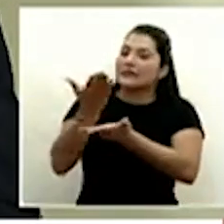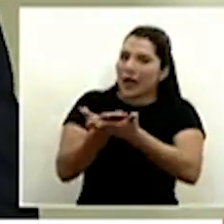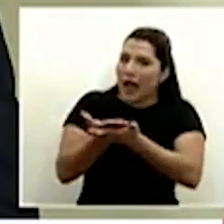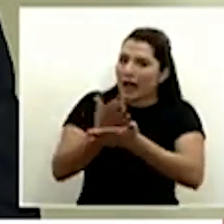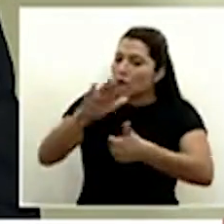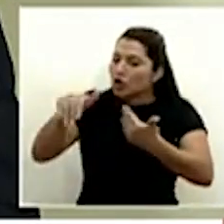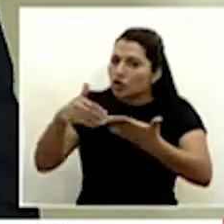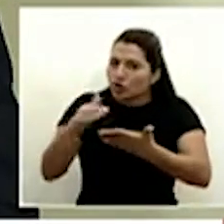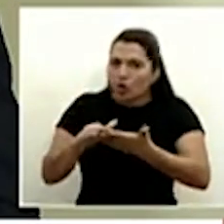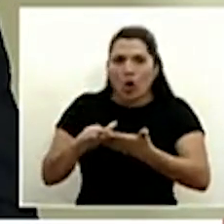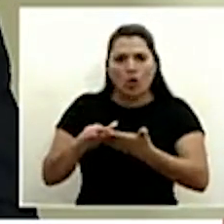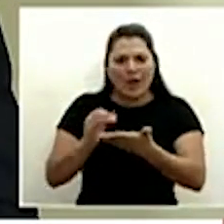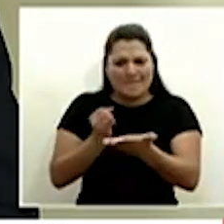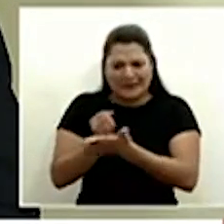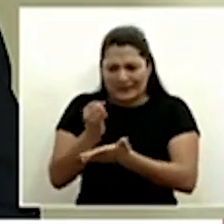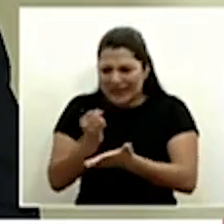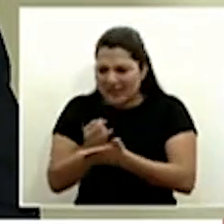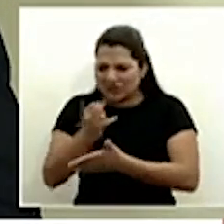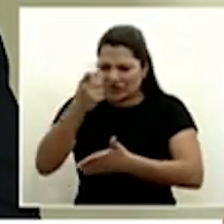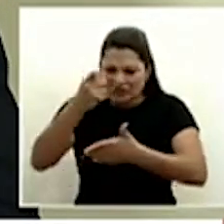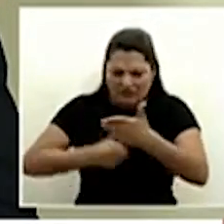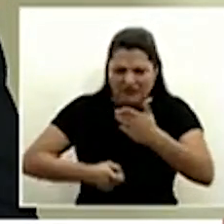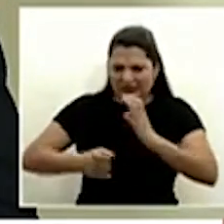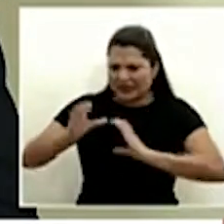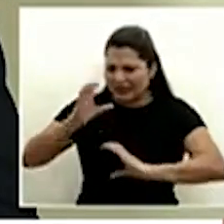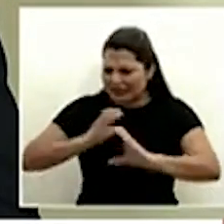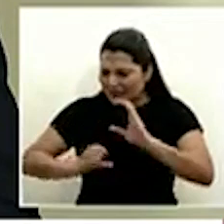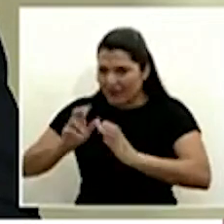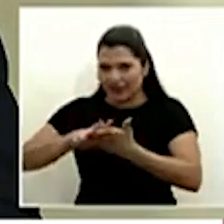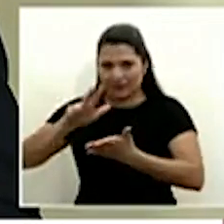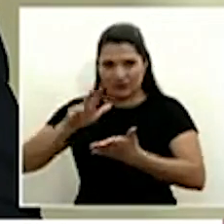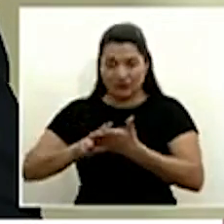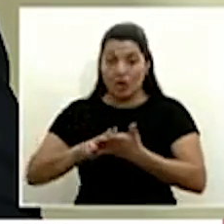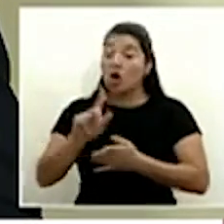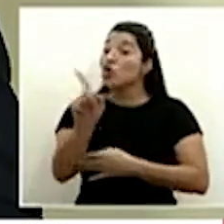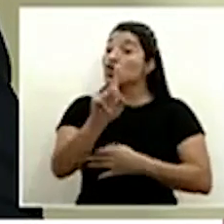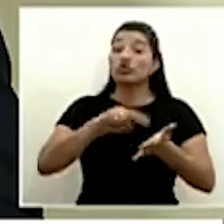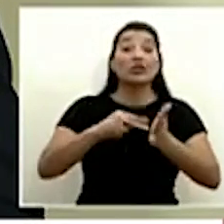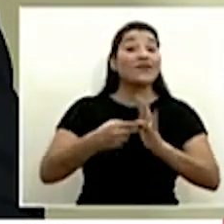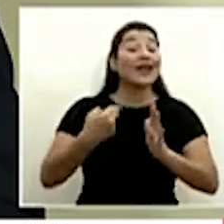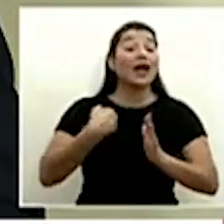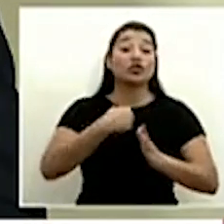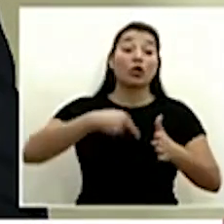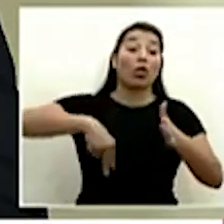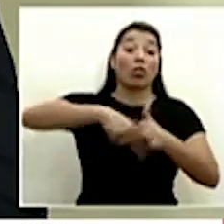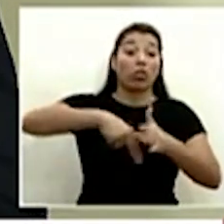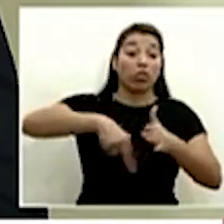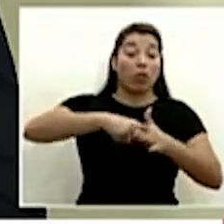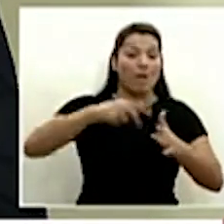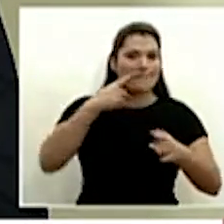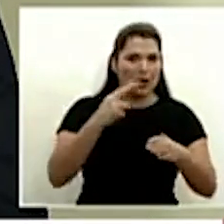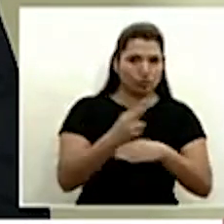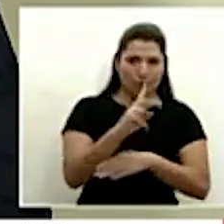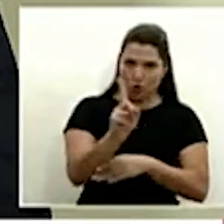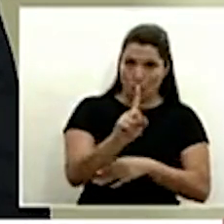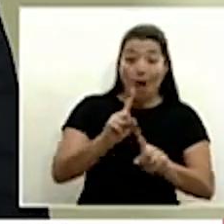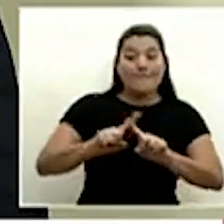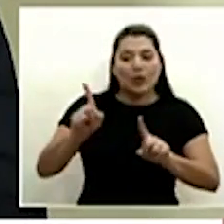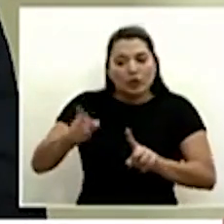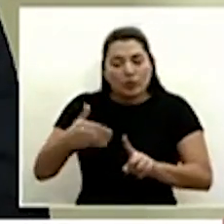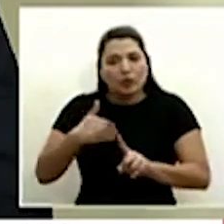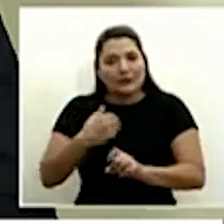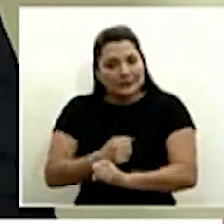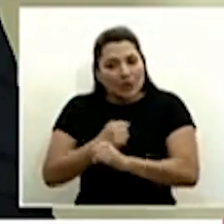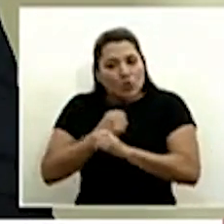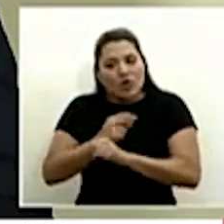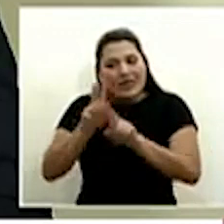autoriza por parte de salud que puedan usarlas que no es que estamos poniendo trabas para su uso pero sí tenemos que asegurarnos que sean pruebas de calidad pruebas